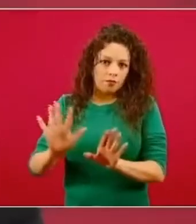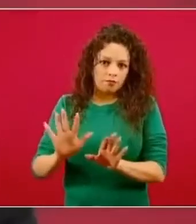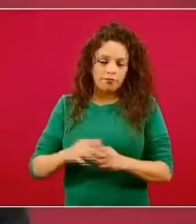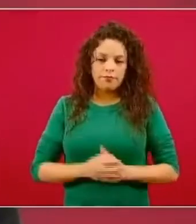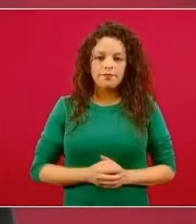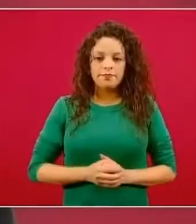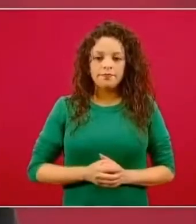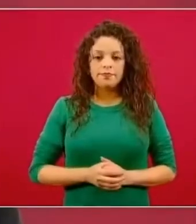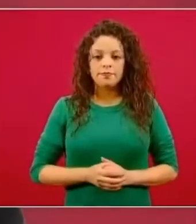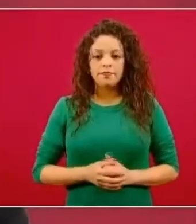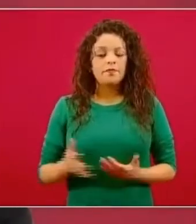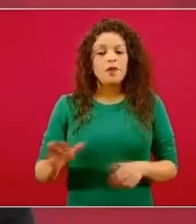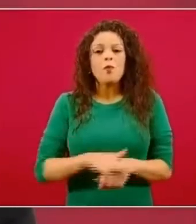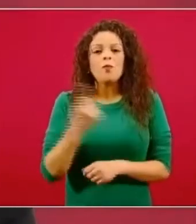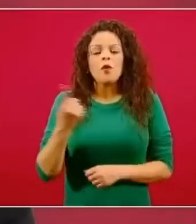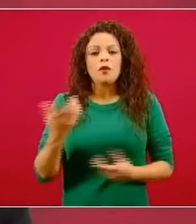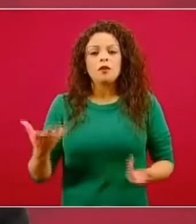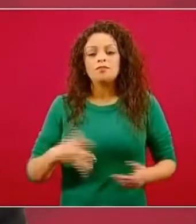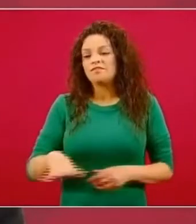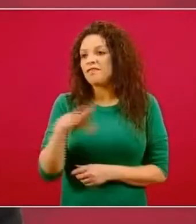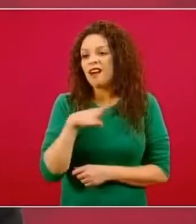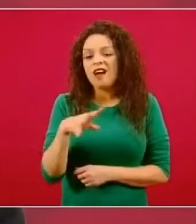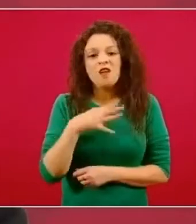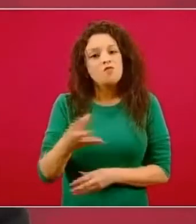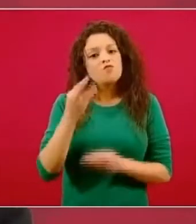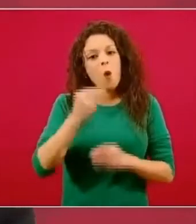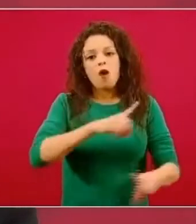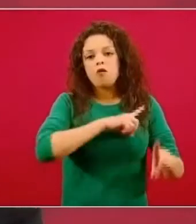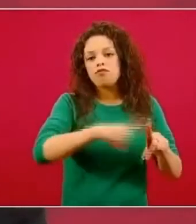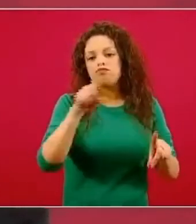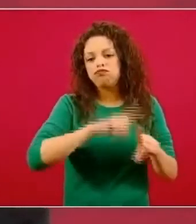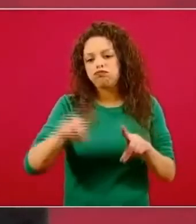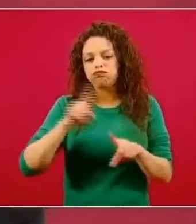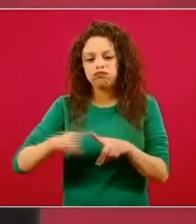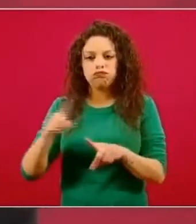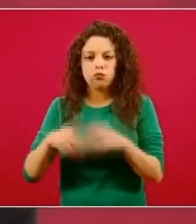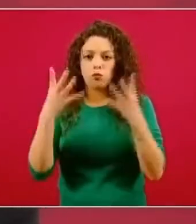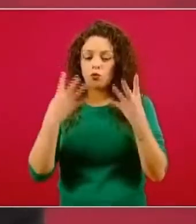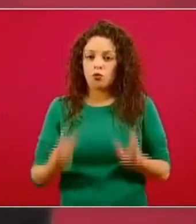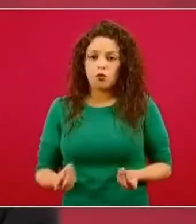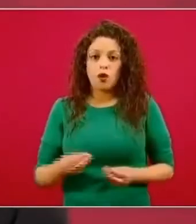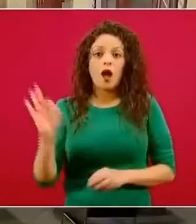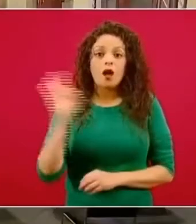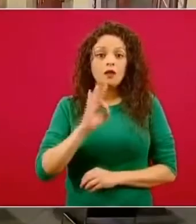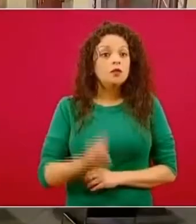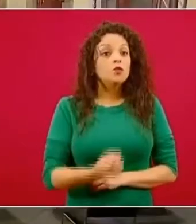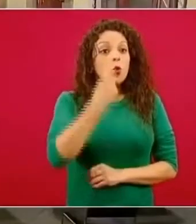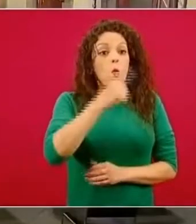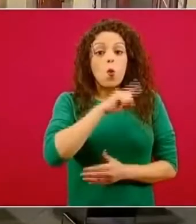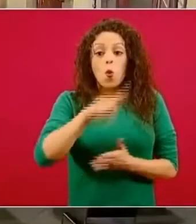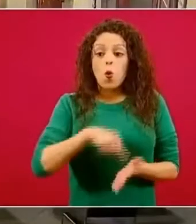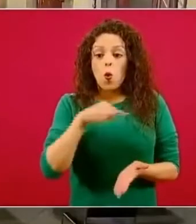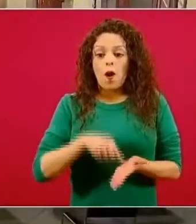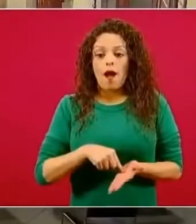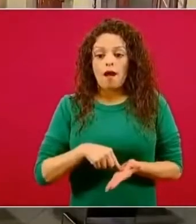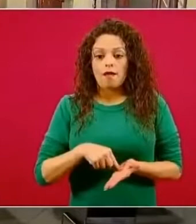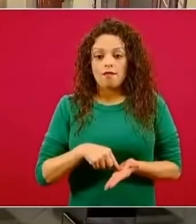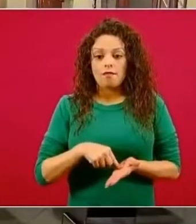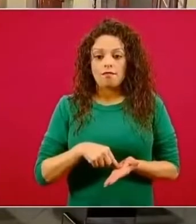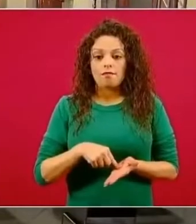Porque hay muchísima variedad y podría ser que en un lugar como